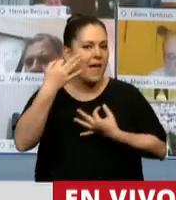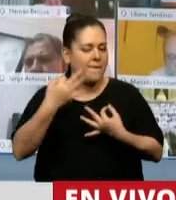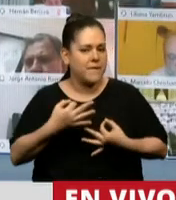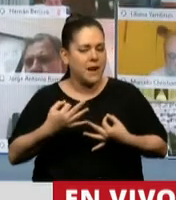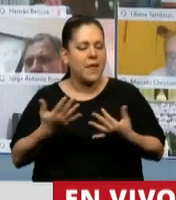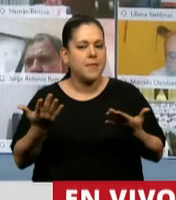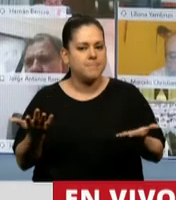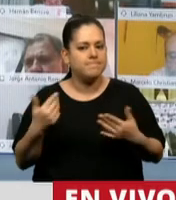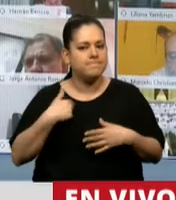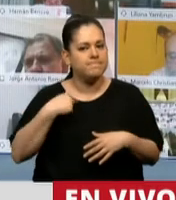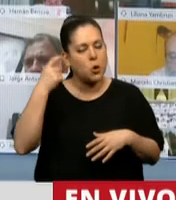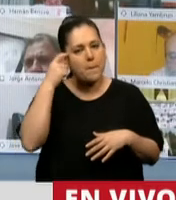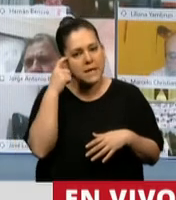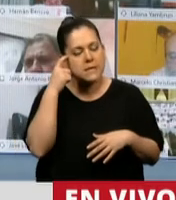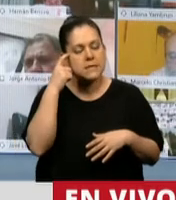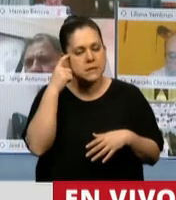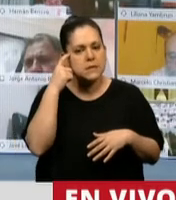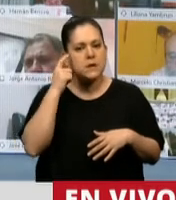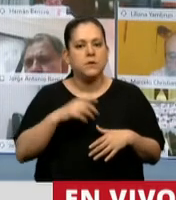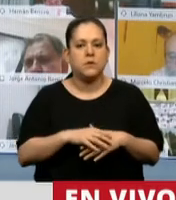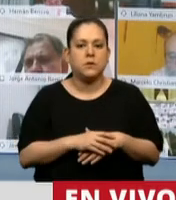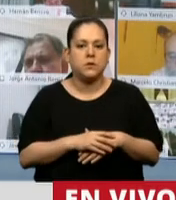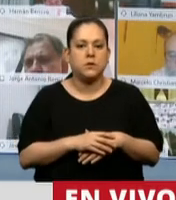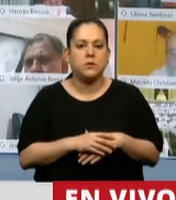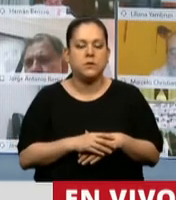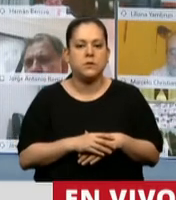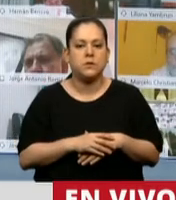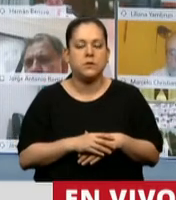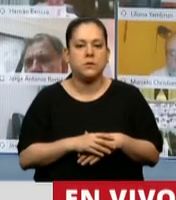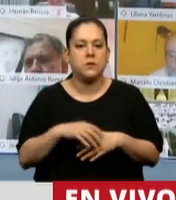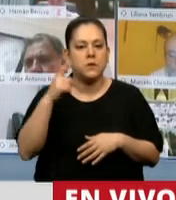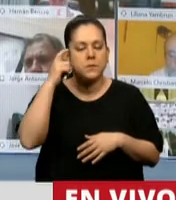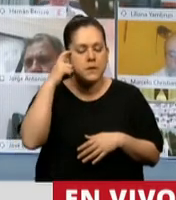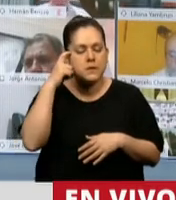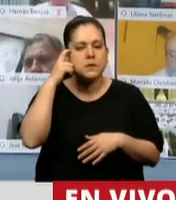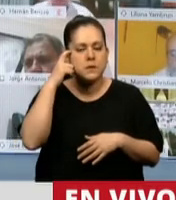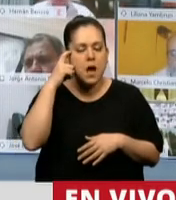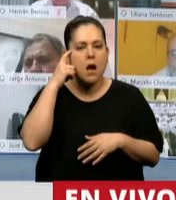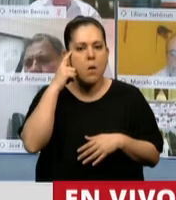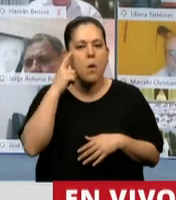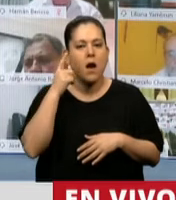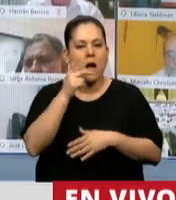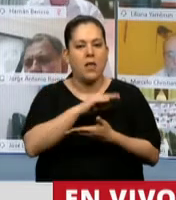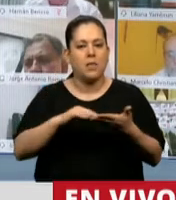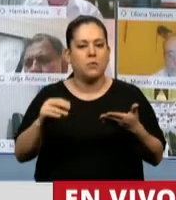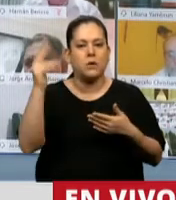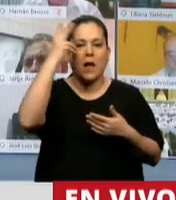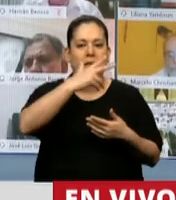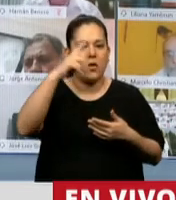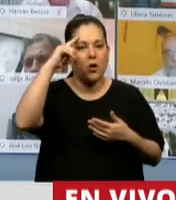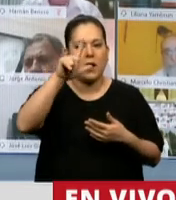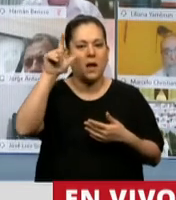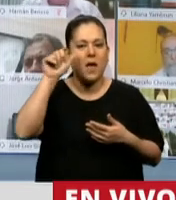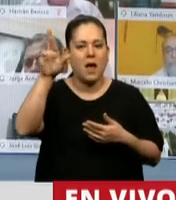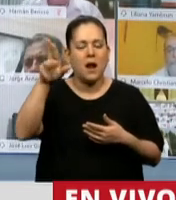pensaba cuando el diputado Jerez planteaba